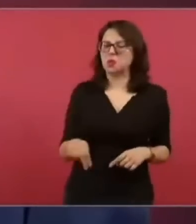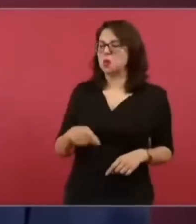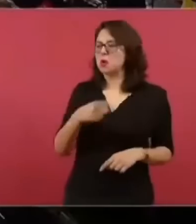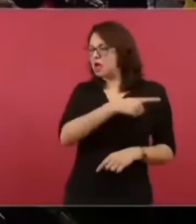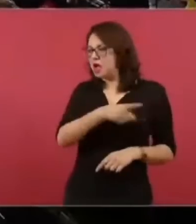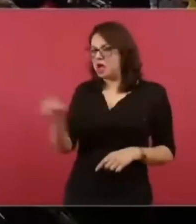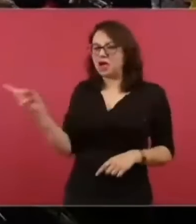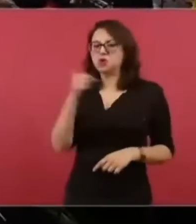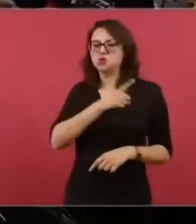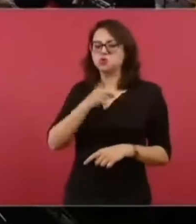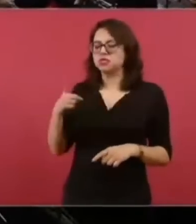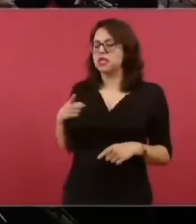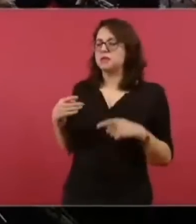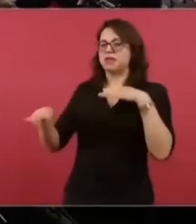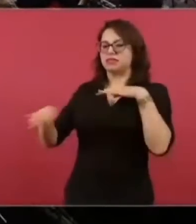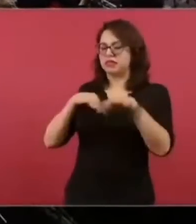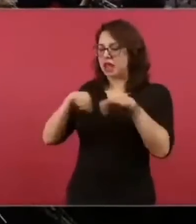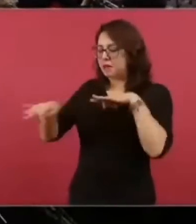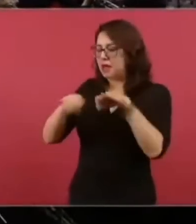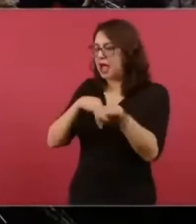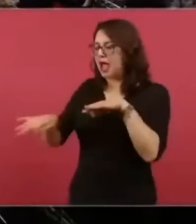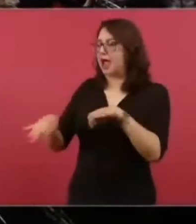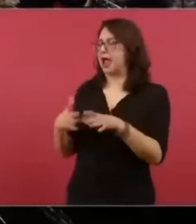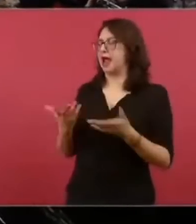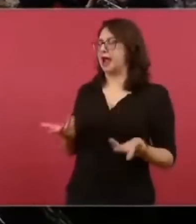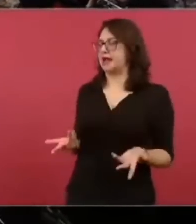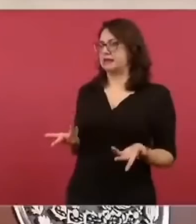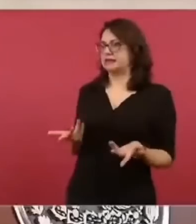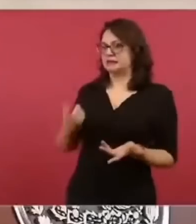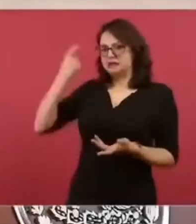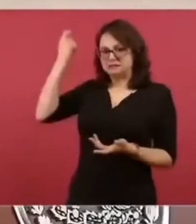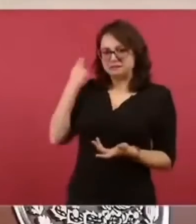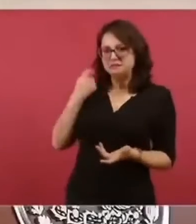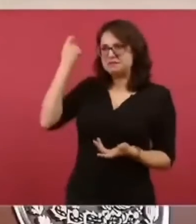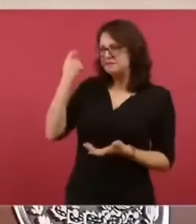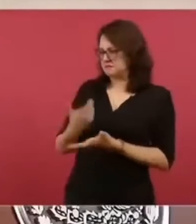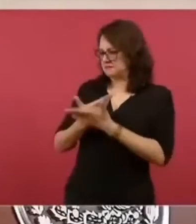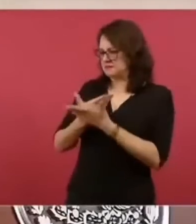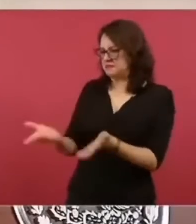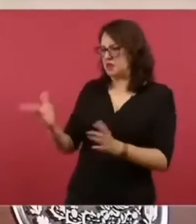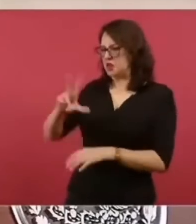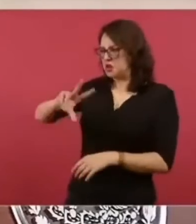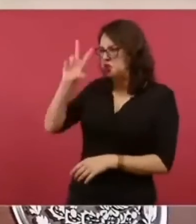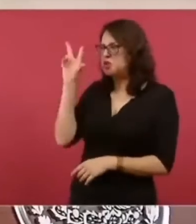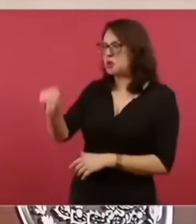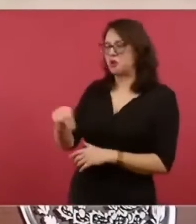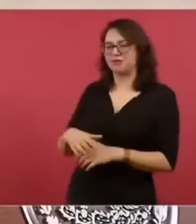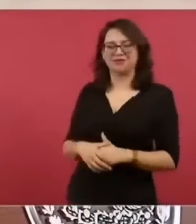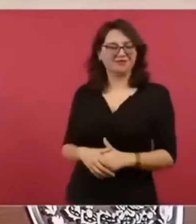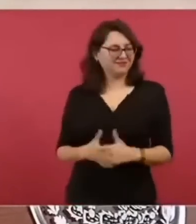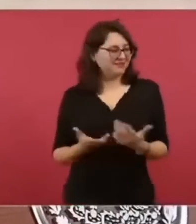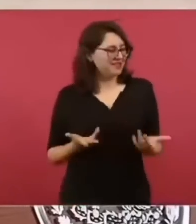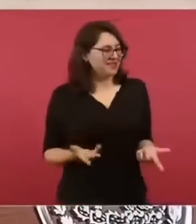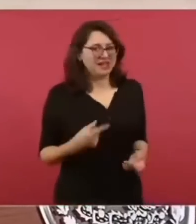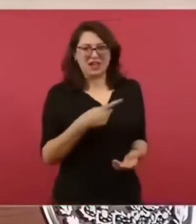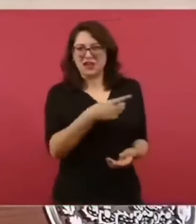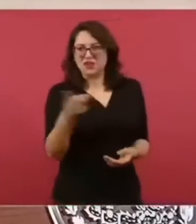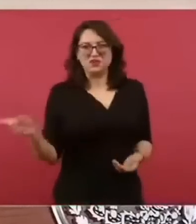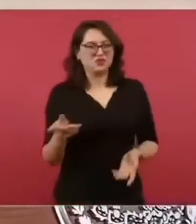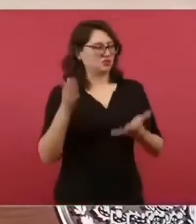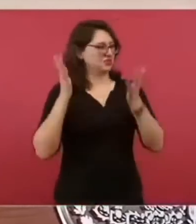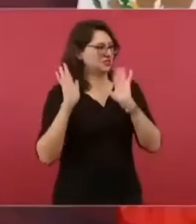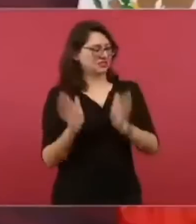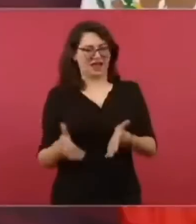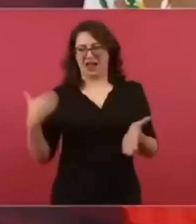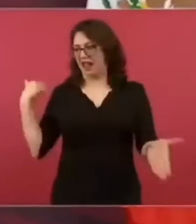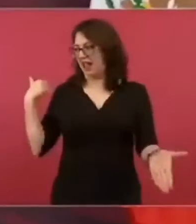como si no hubiese trabajado el adulto mayor toda la vida y mereciera vivir con un poco de holgura en el